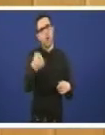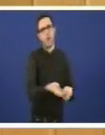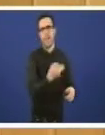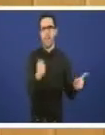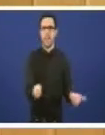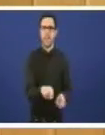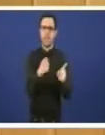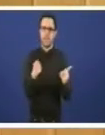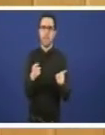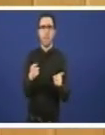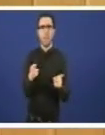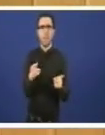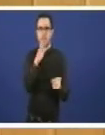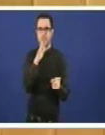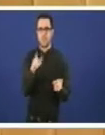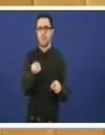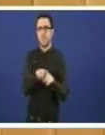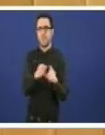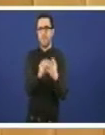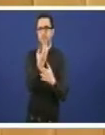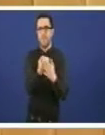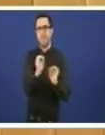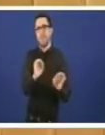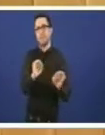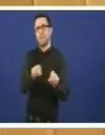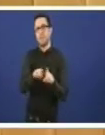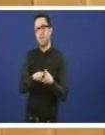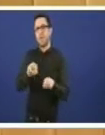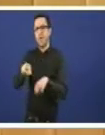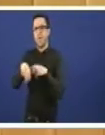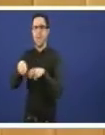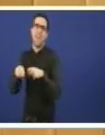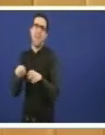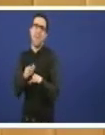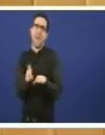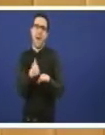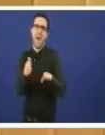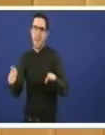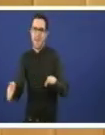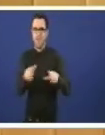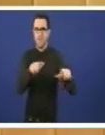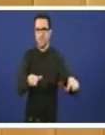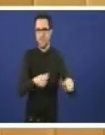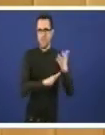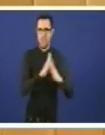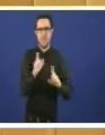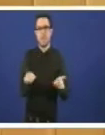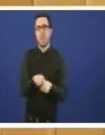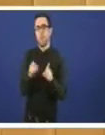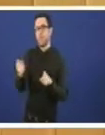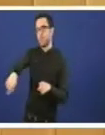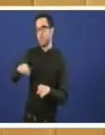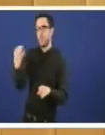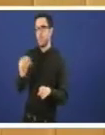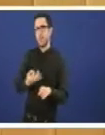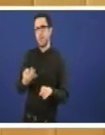o señor Núñez Feijós que se cultivan o lao das incineradoras pero vostedes deberían señoras e señores do Partido Popular deixar